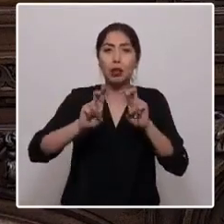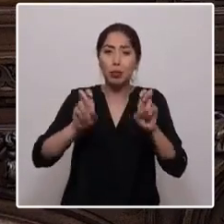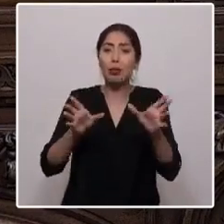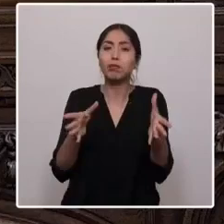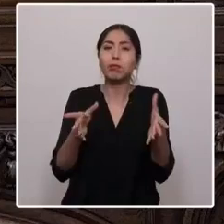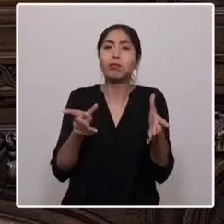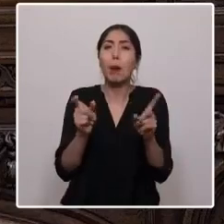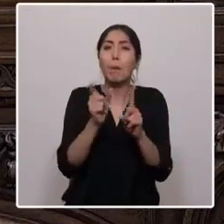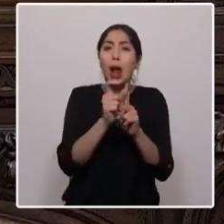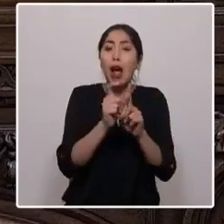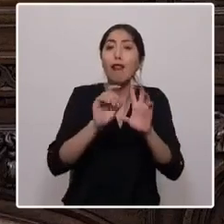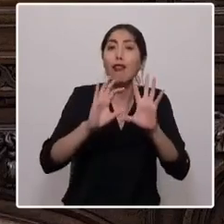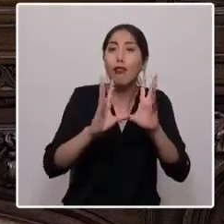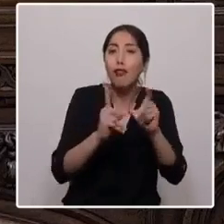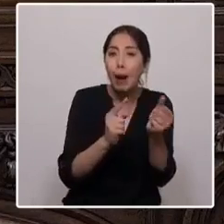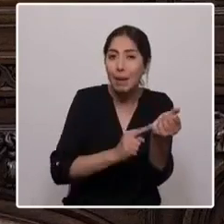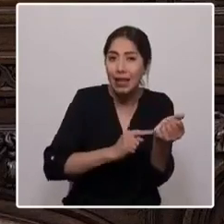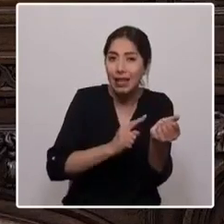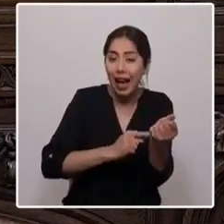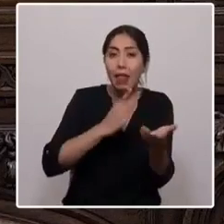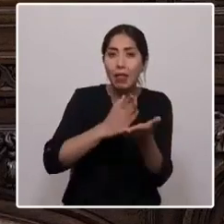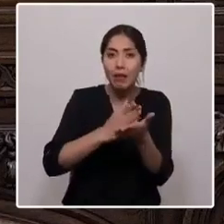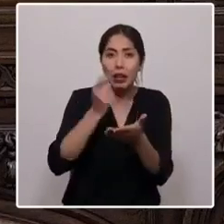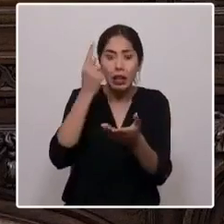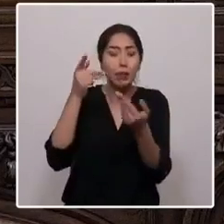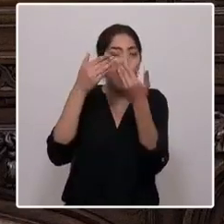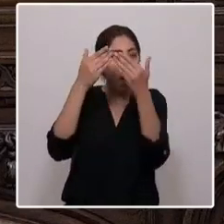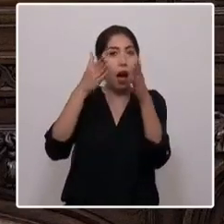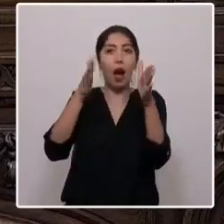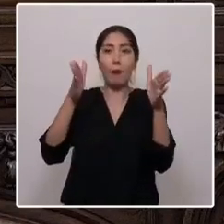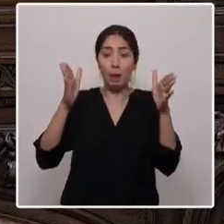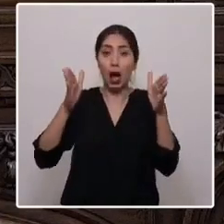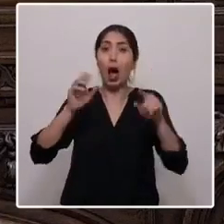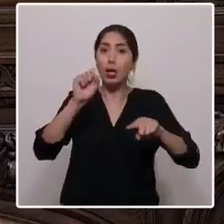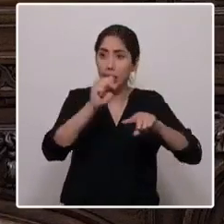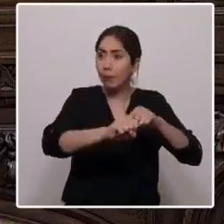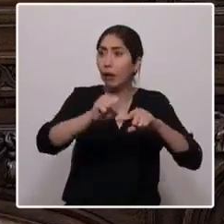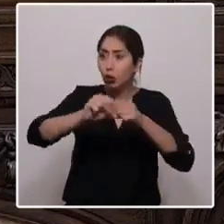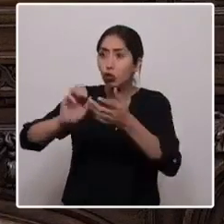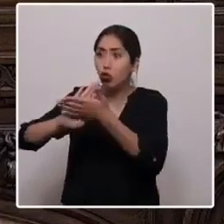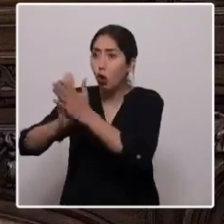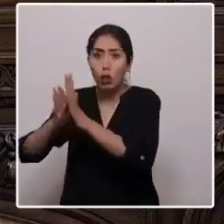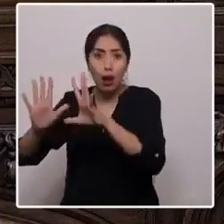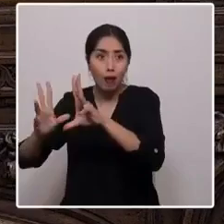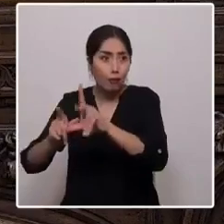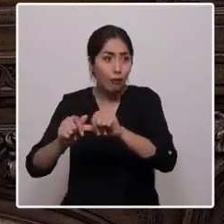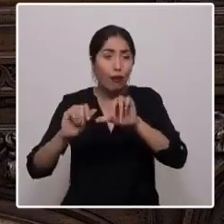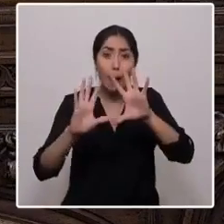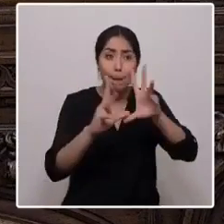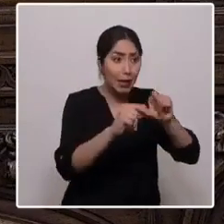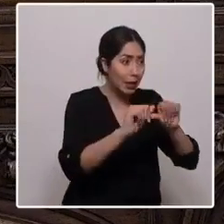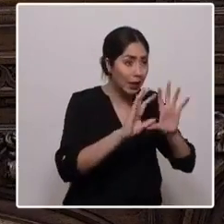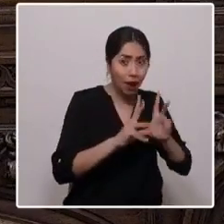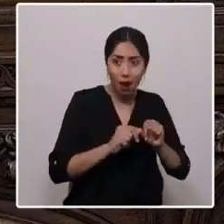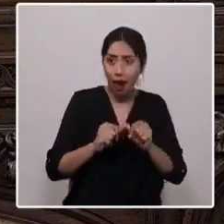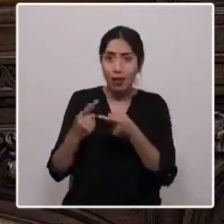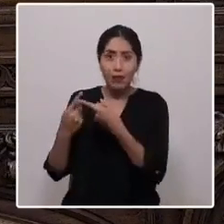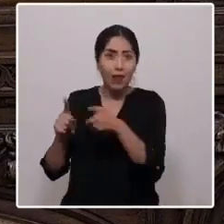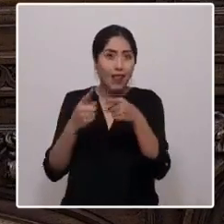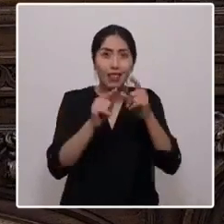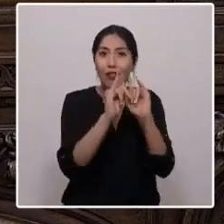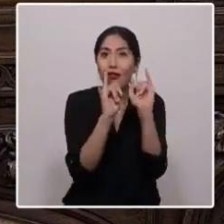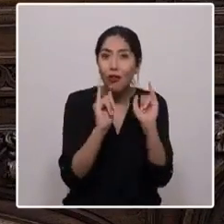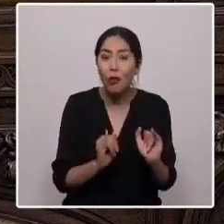entenderse en un sentido amplio, reconociendo que todas las familias, en sus distintas composiciones y formas, deben ser